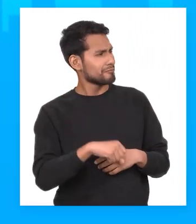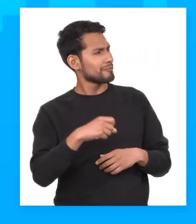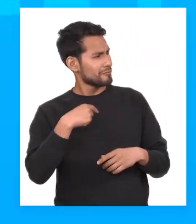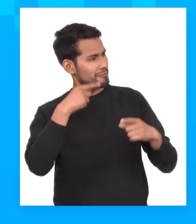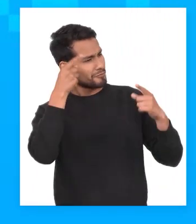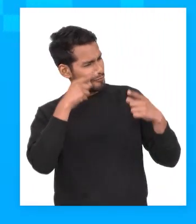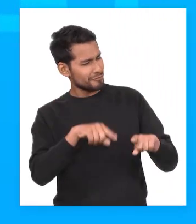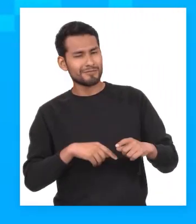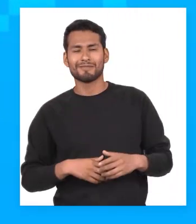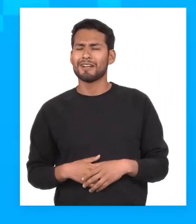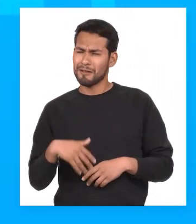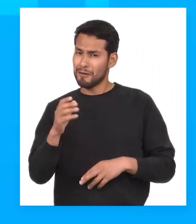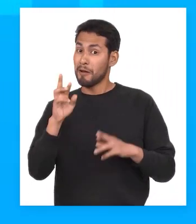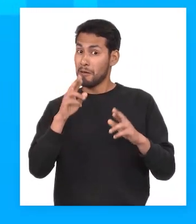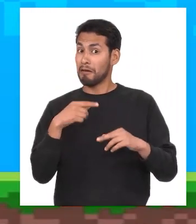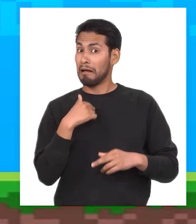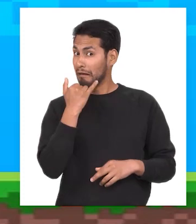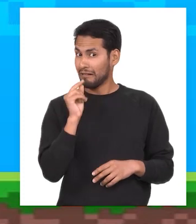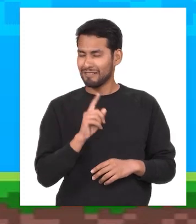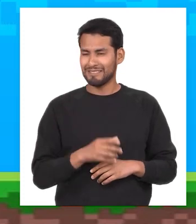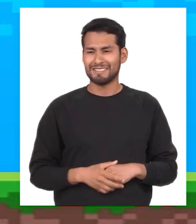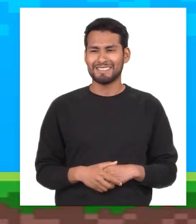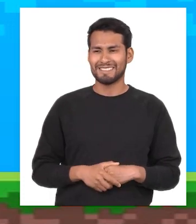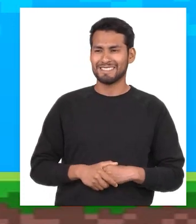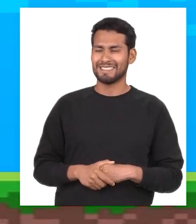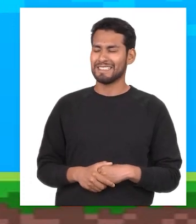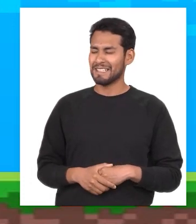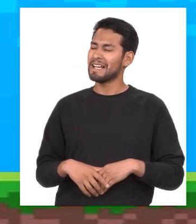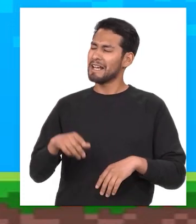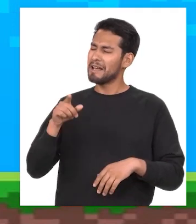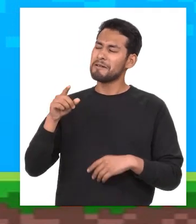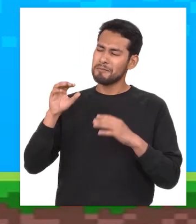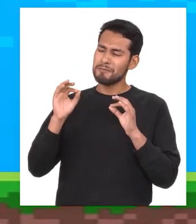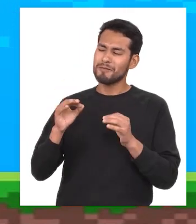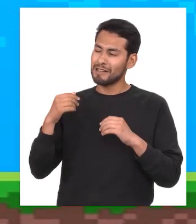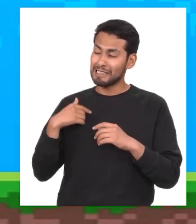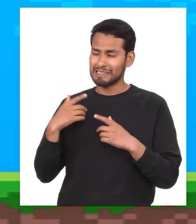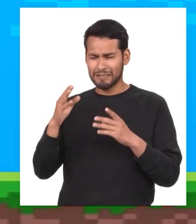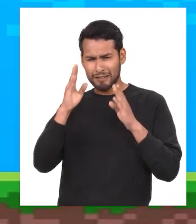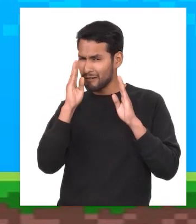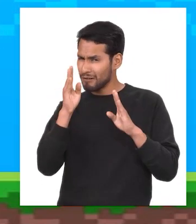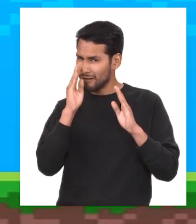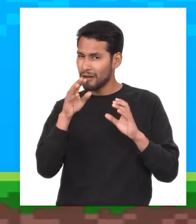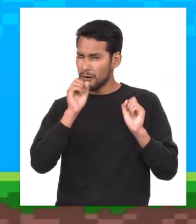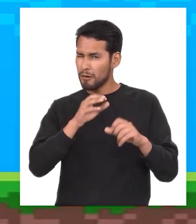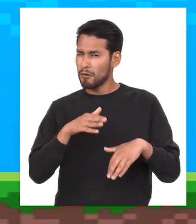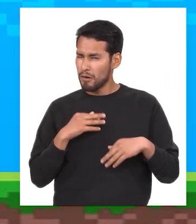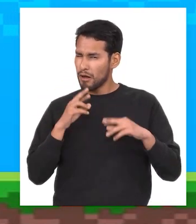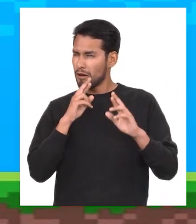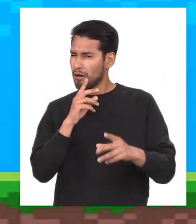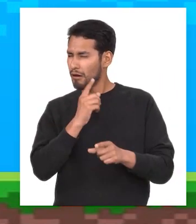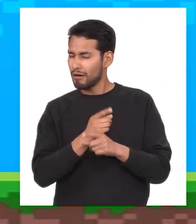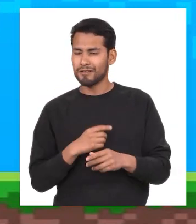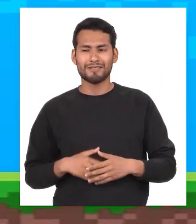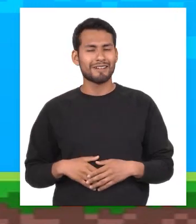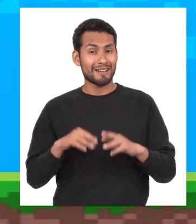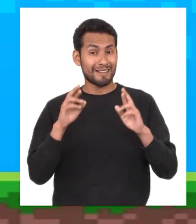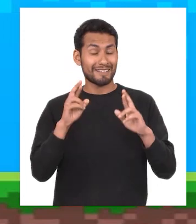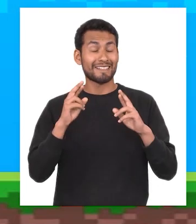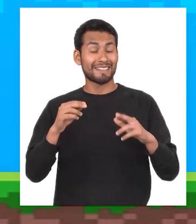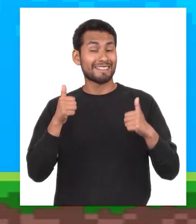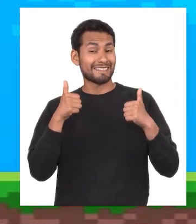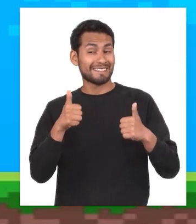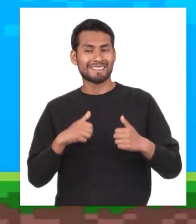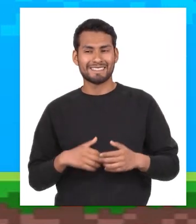concuerdo contigo Espero no equivocarme Ok Esta vez sí que tuvimos que estar muy atentos para poder llegar a la respuesta Espero que